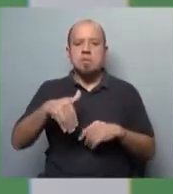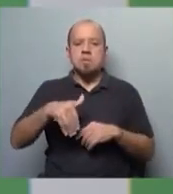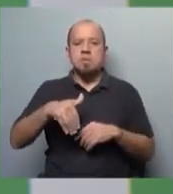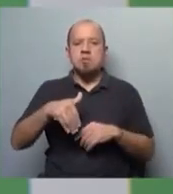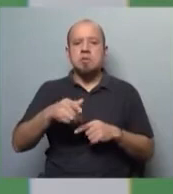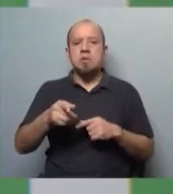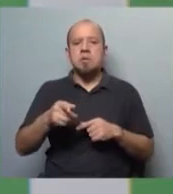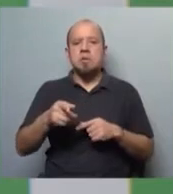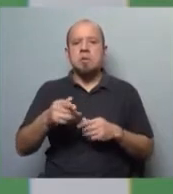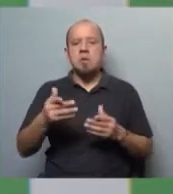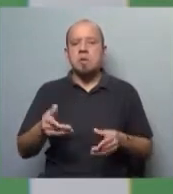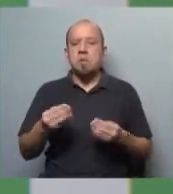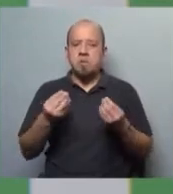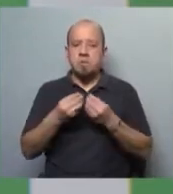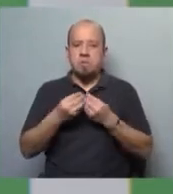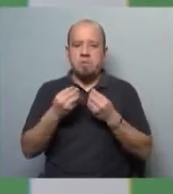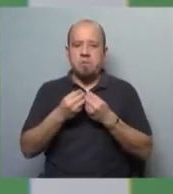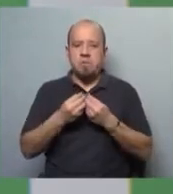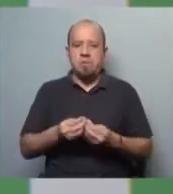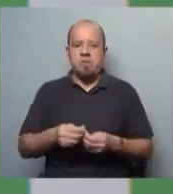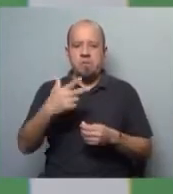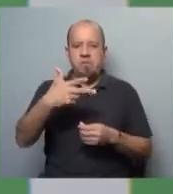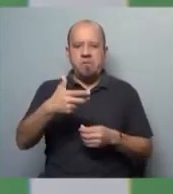de un país densamente poblado y arrasado,